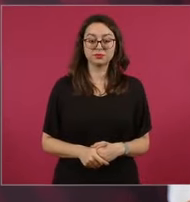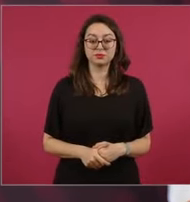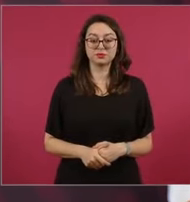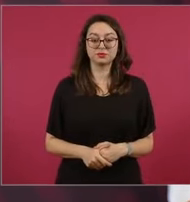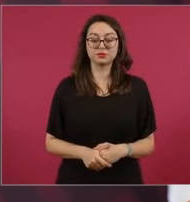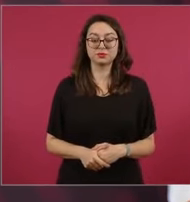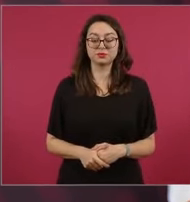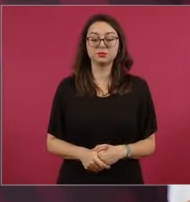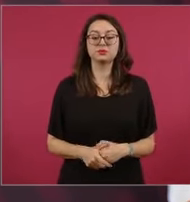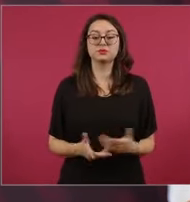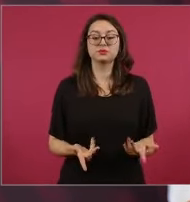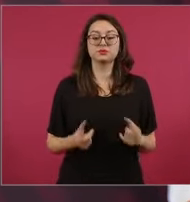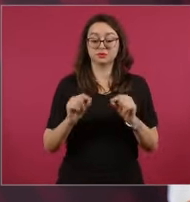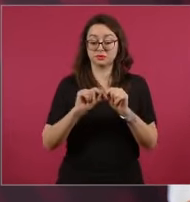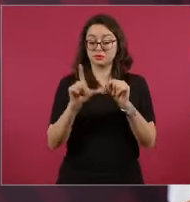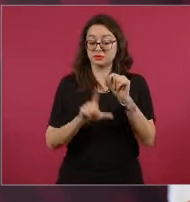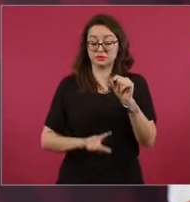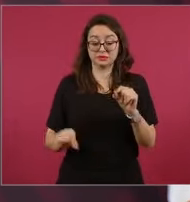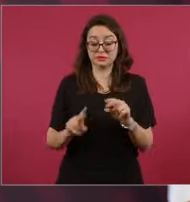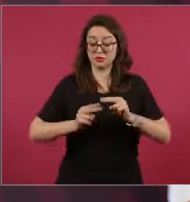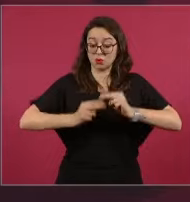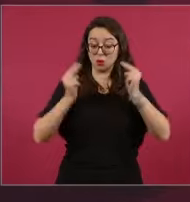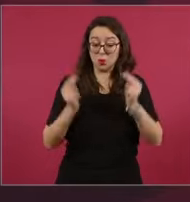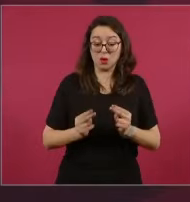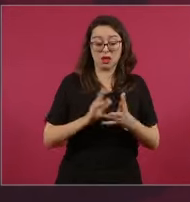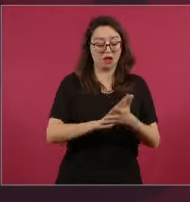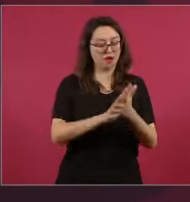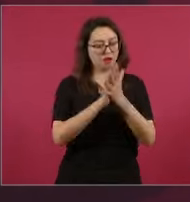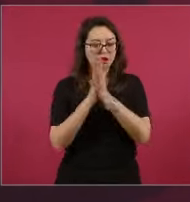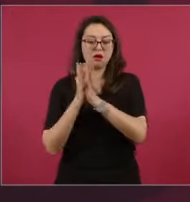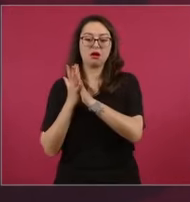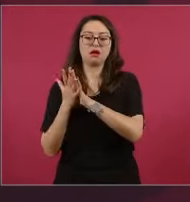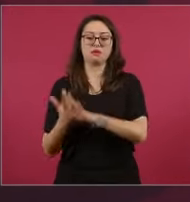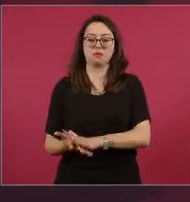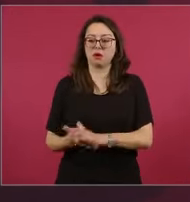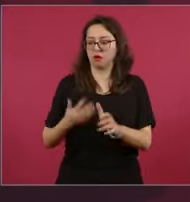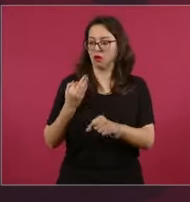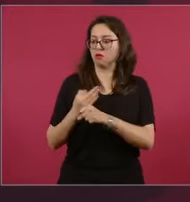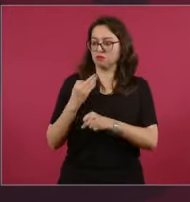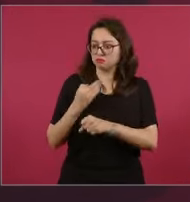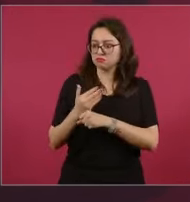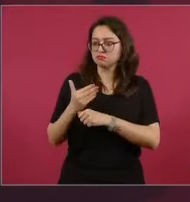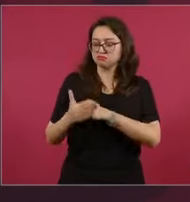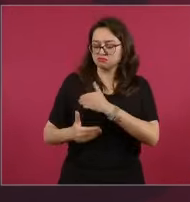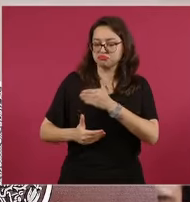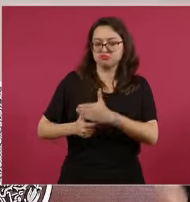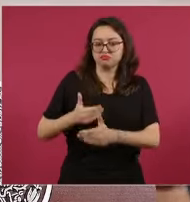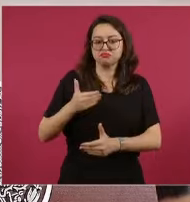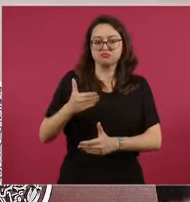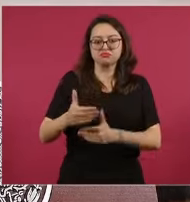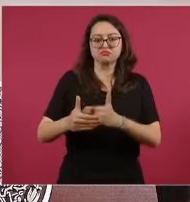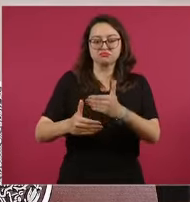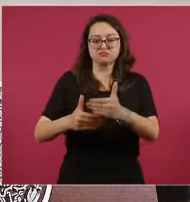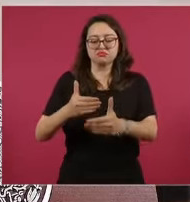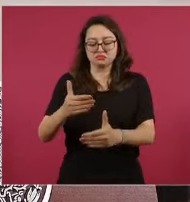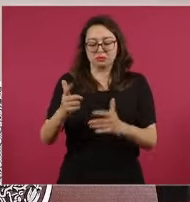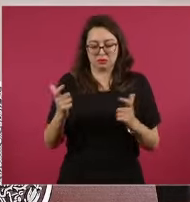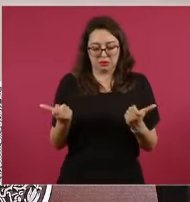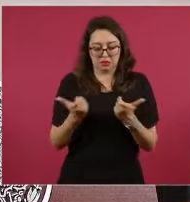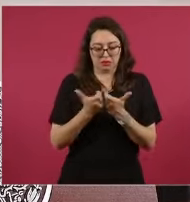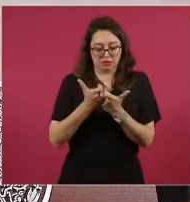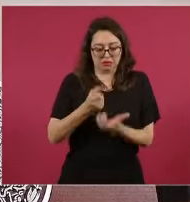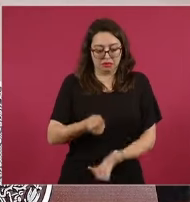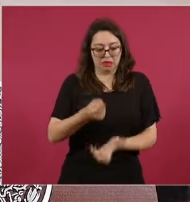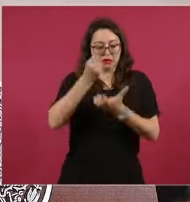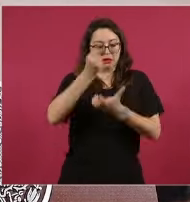El país necesitaba una transformación que se está dando porque hay una mejor distribución de la